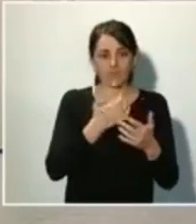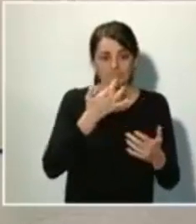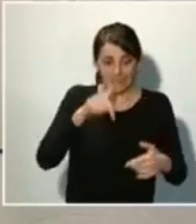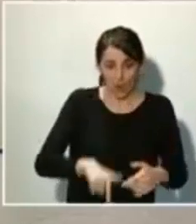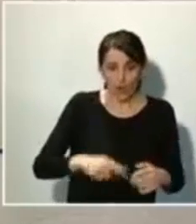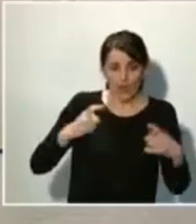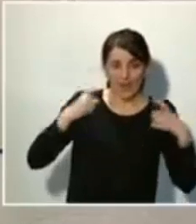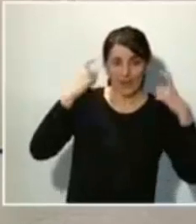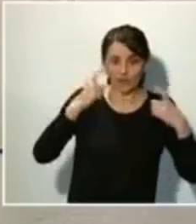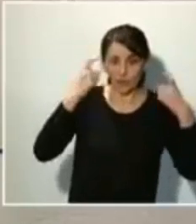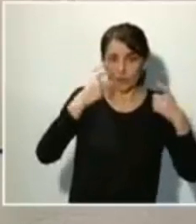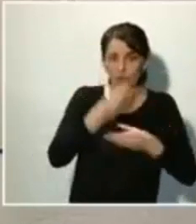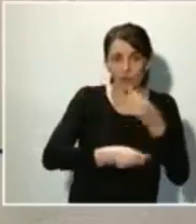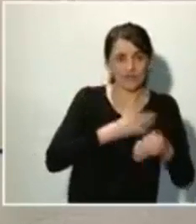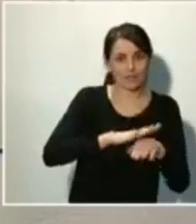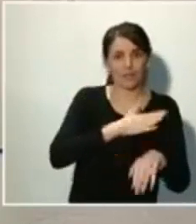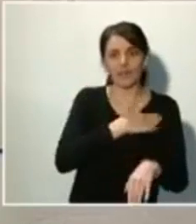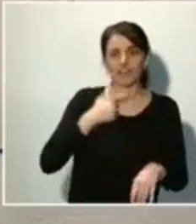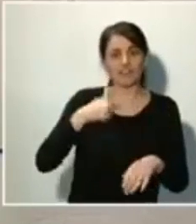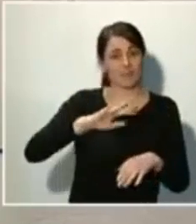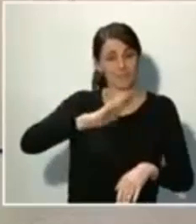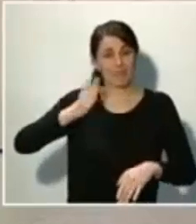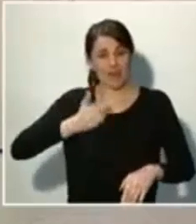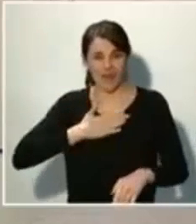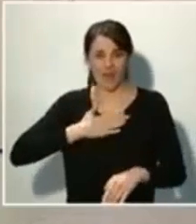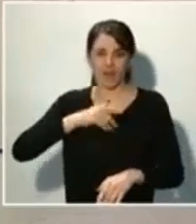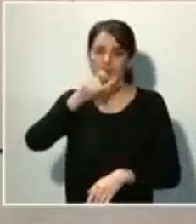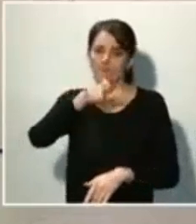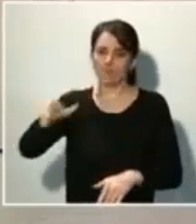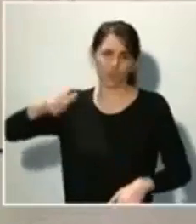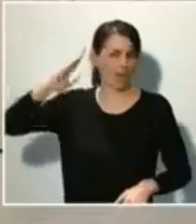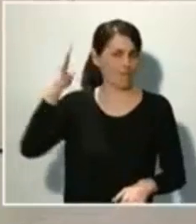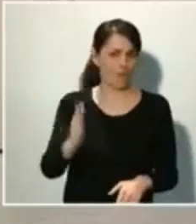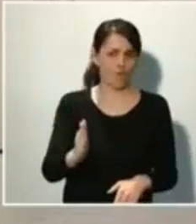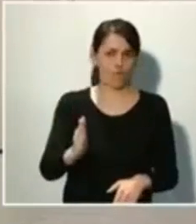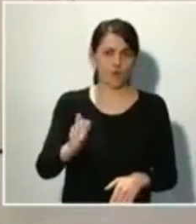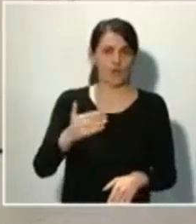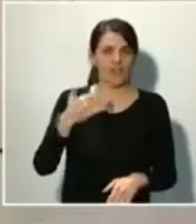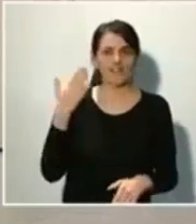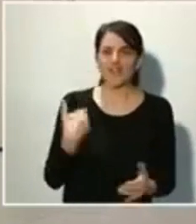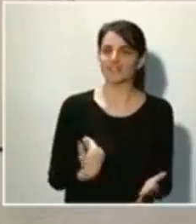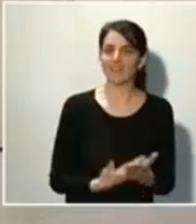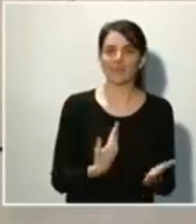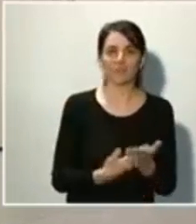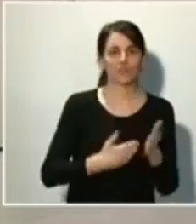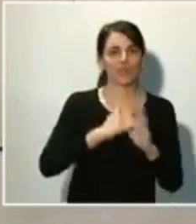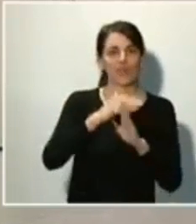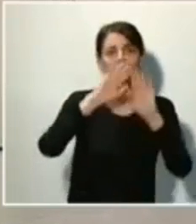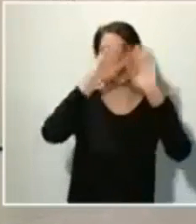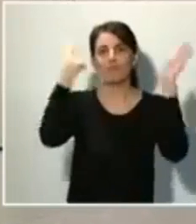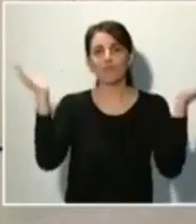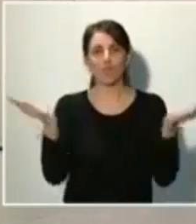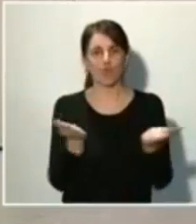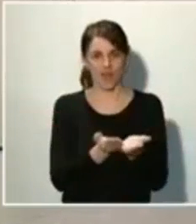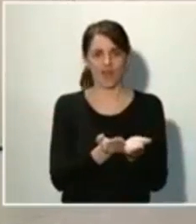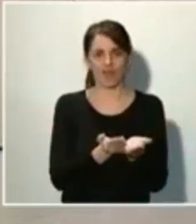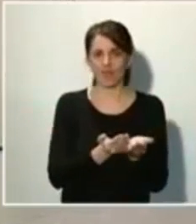desgracias de mañana para muchísima gente. Si algo se ha demostrado a nivel mundial, casi podríamos decir a nivel civilizatorio,